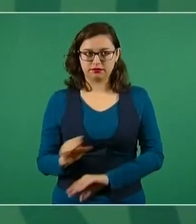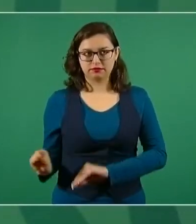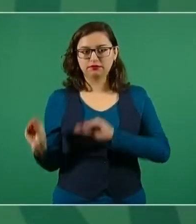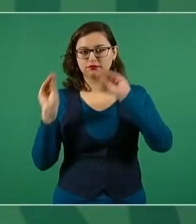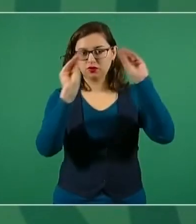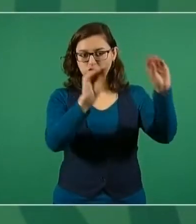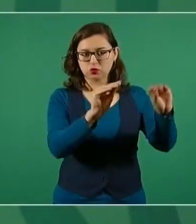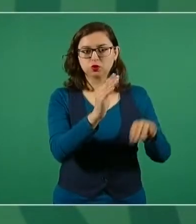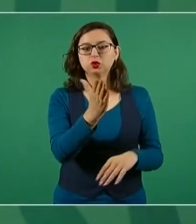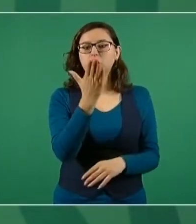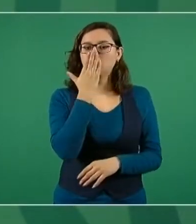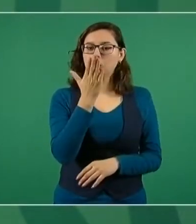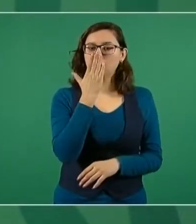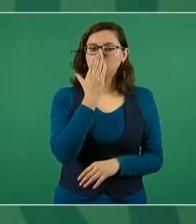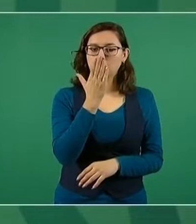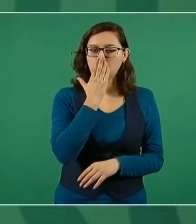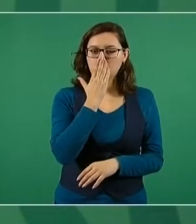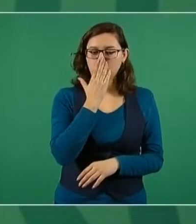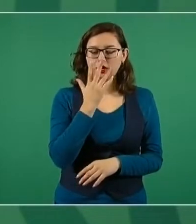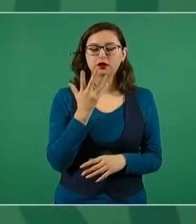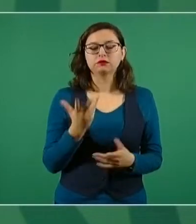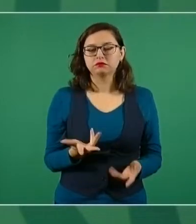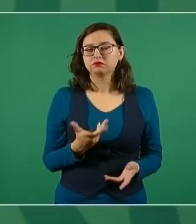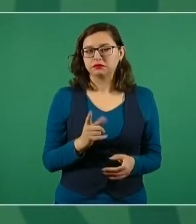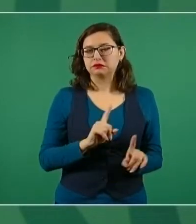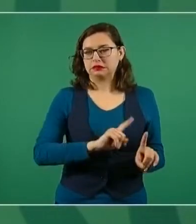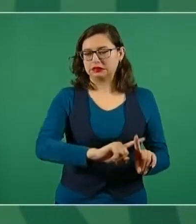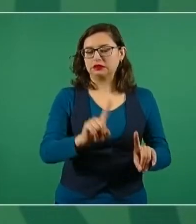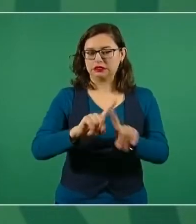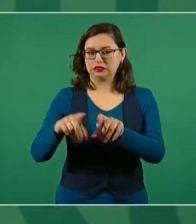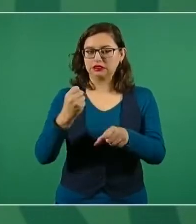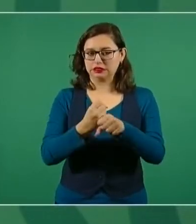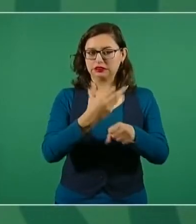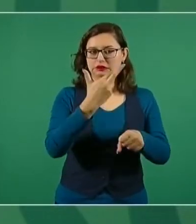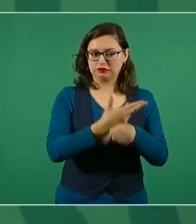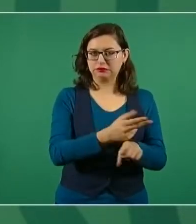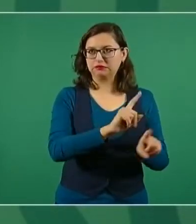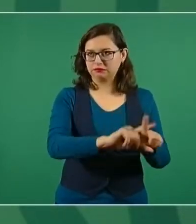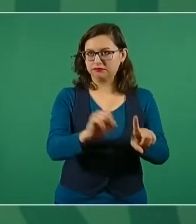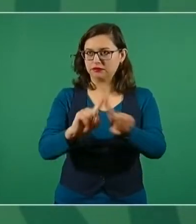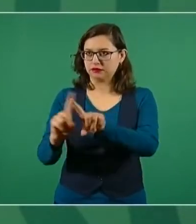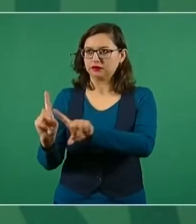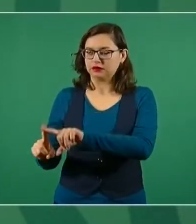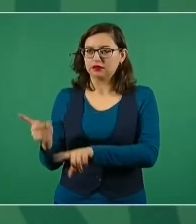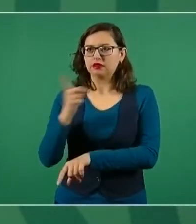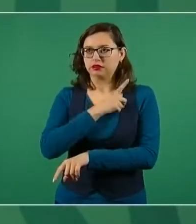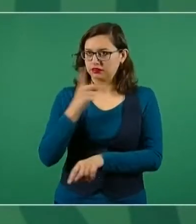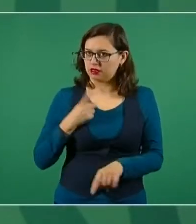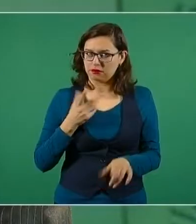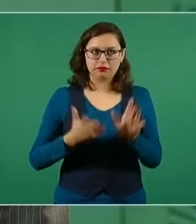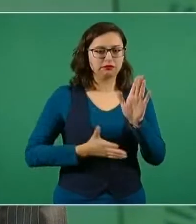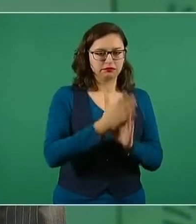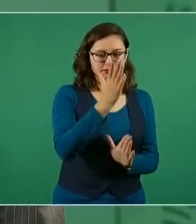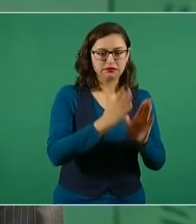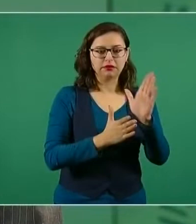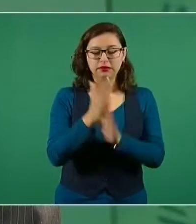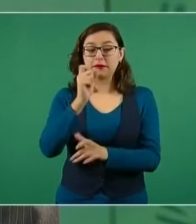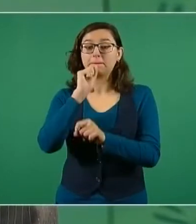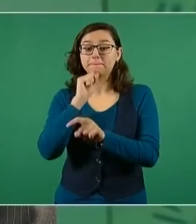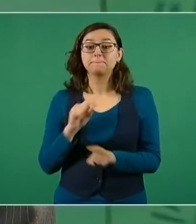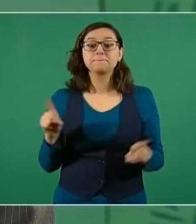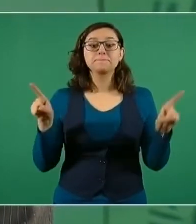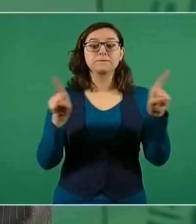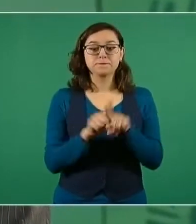y así otras secretarías. Pemex se tiene que ir a Ciudad del Carmen,